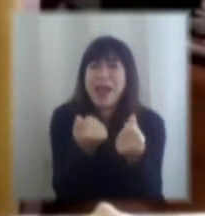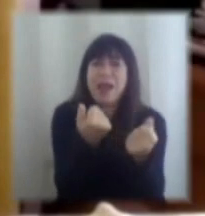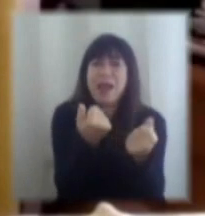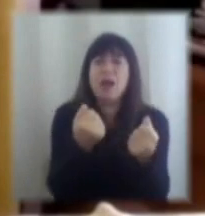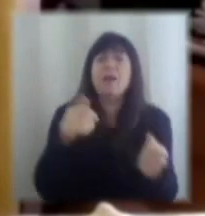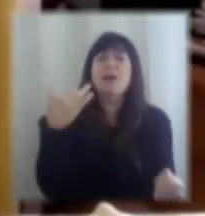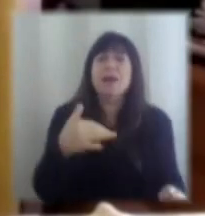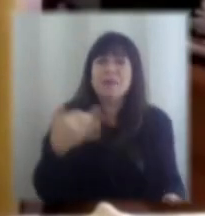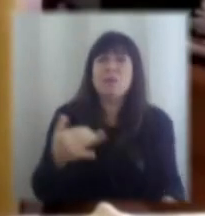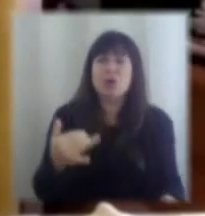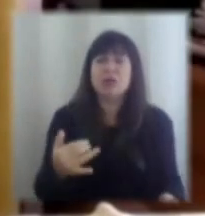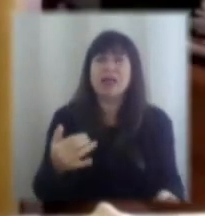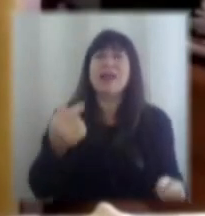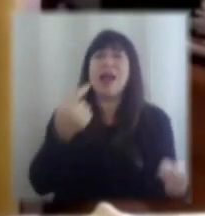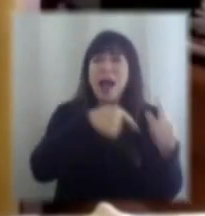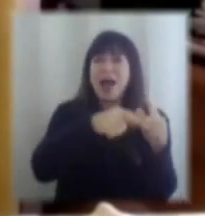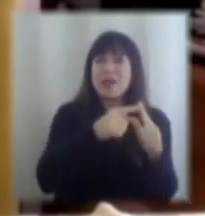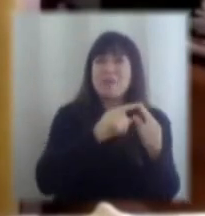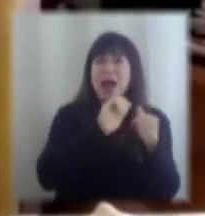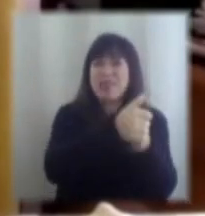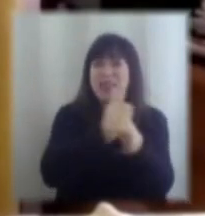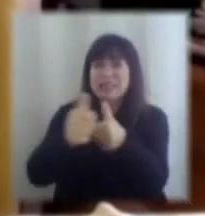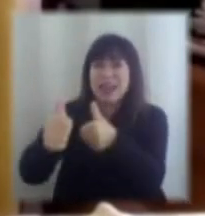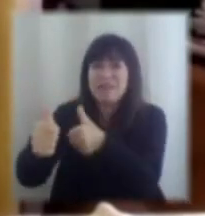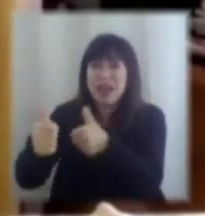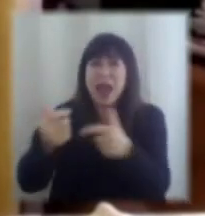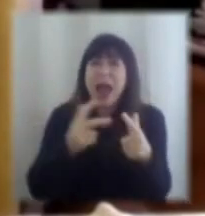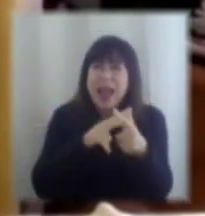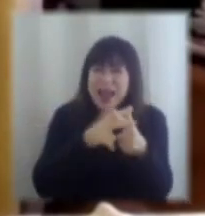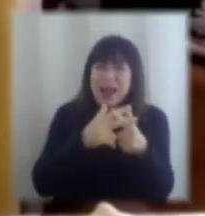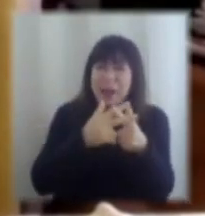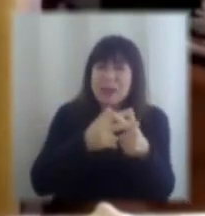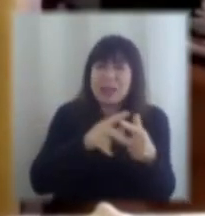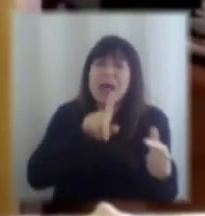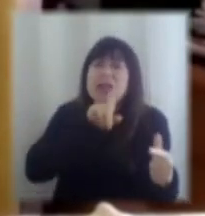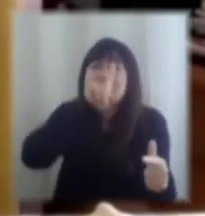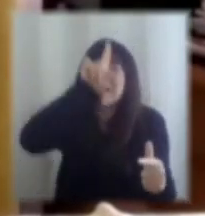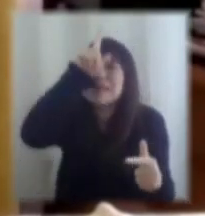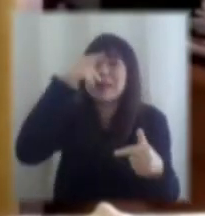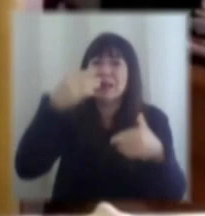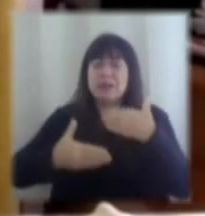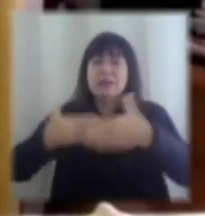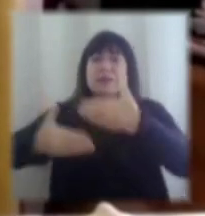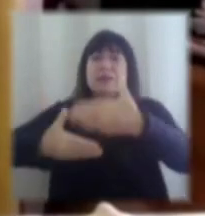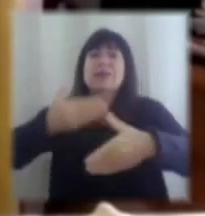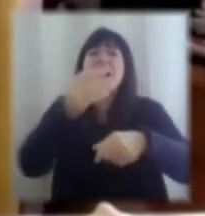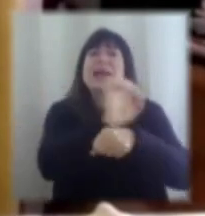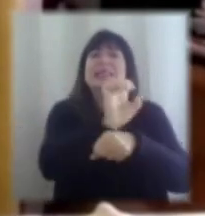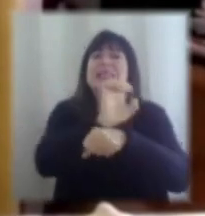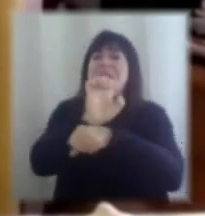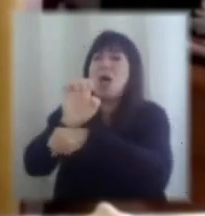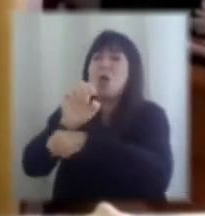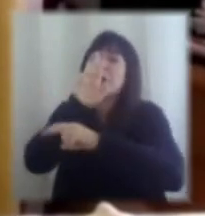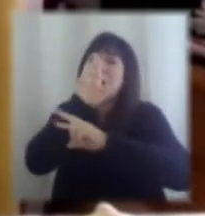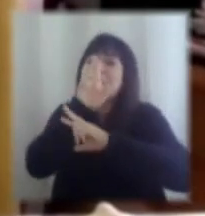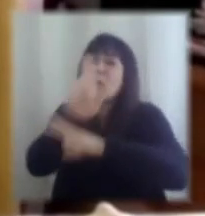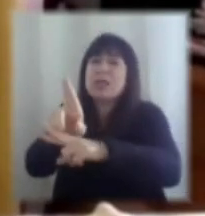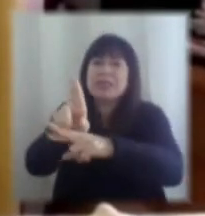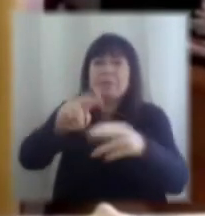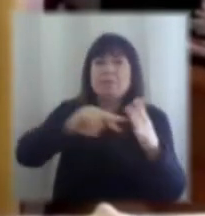que además desafía las herramientas tradicionales con las cuales los gobiernos o los estados típicamente responden a las crisis, ya sea